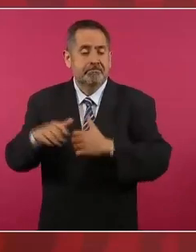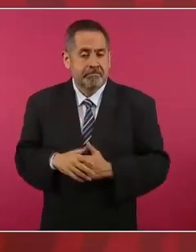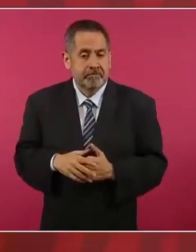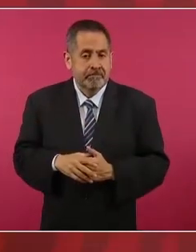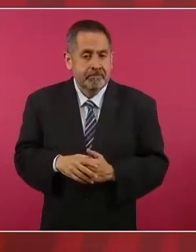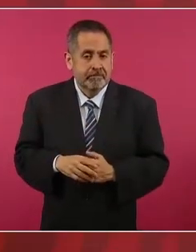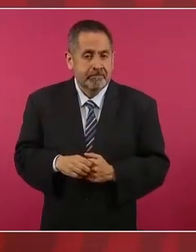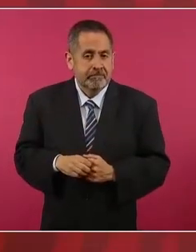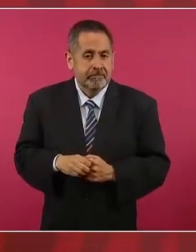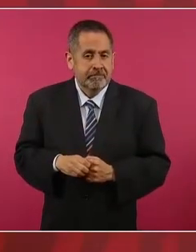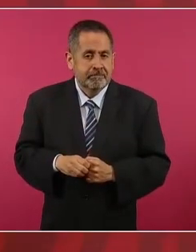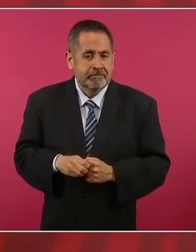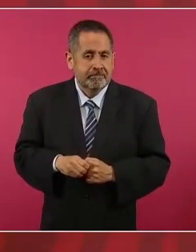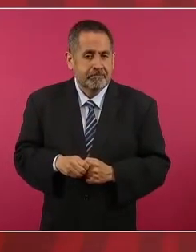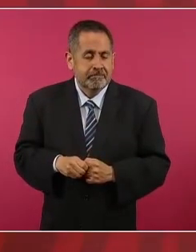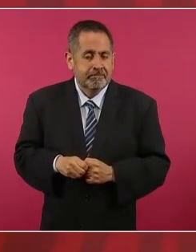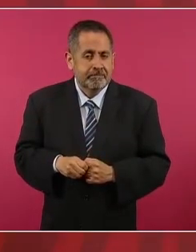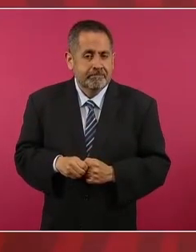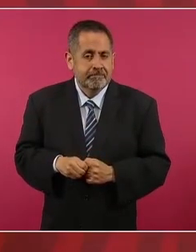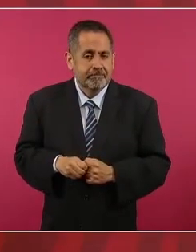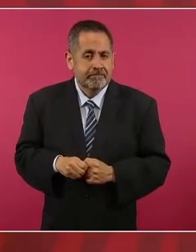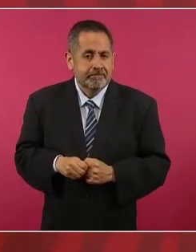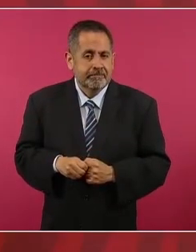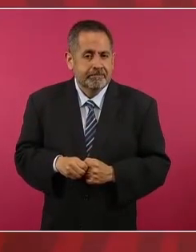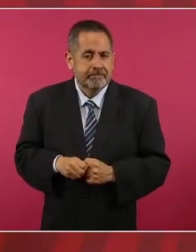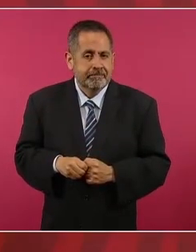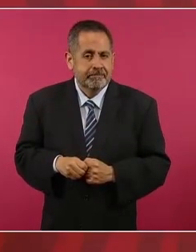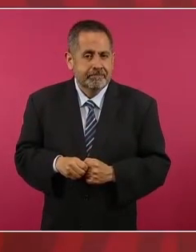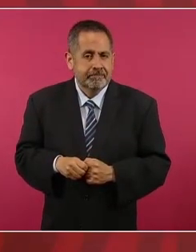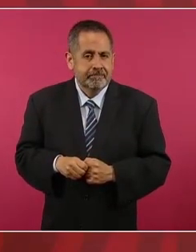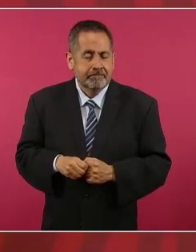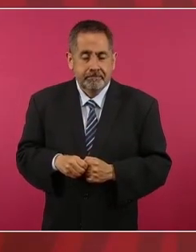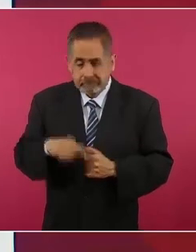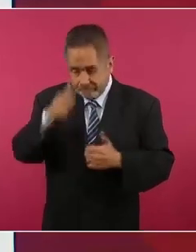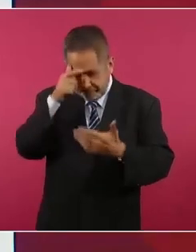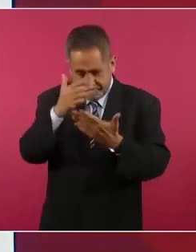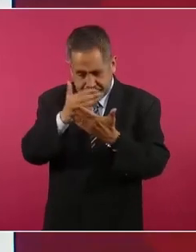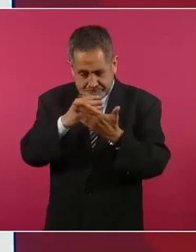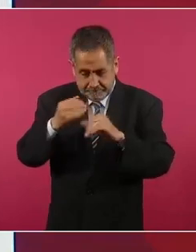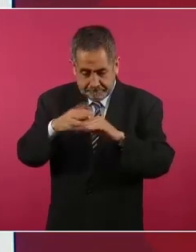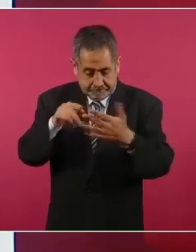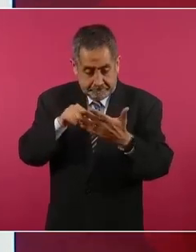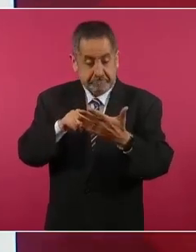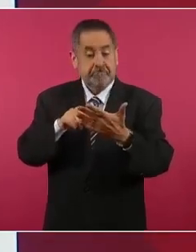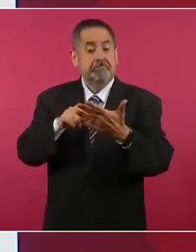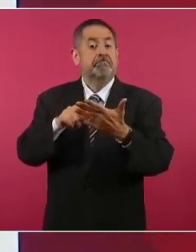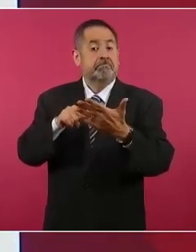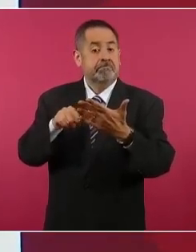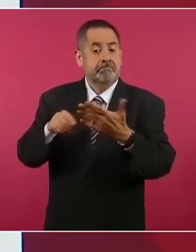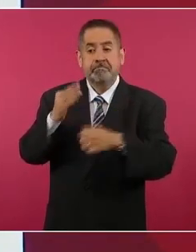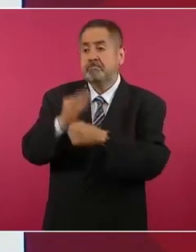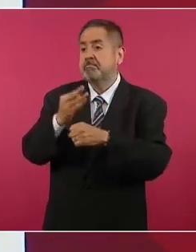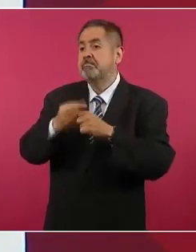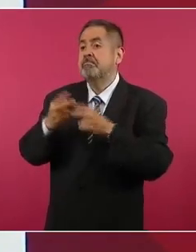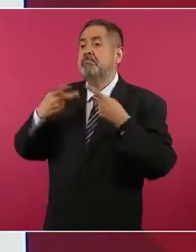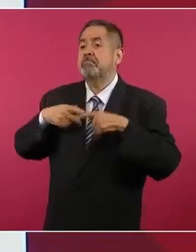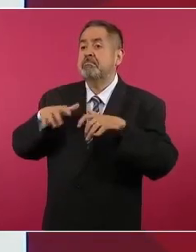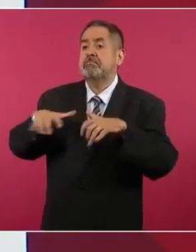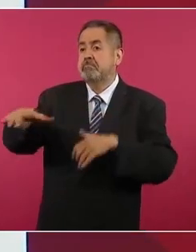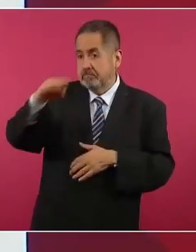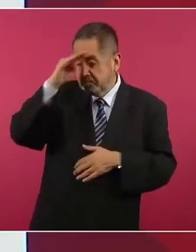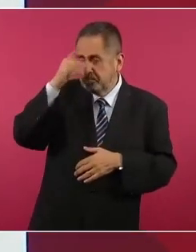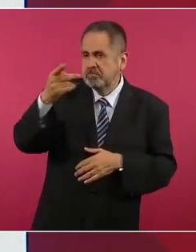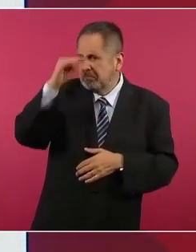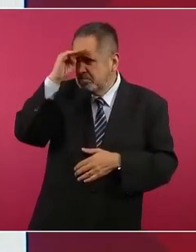enterarnos de que esto es lo que piensa